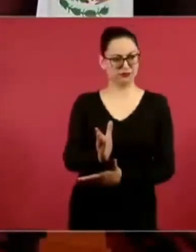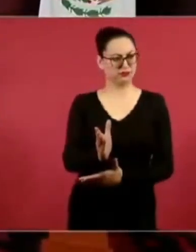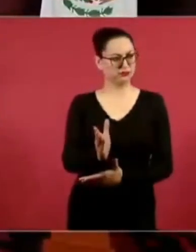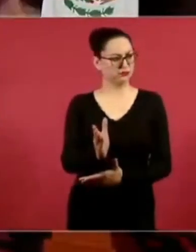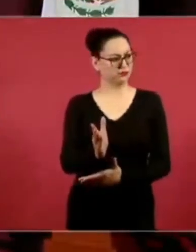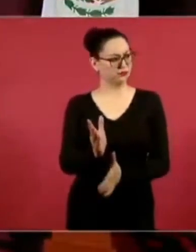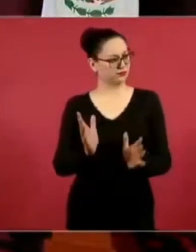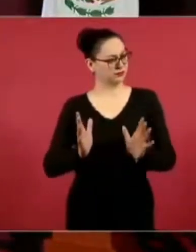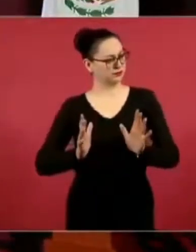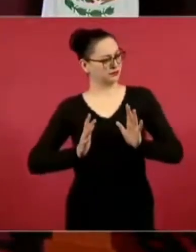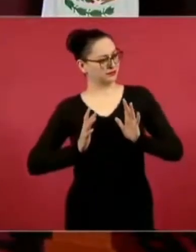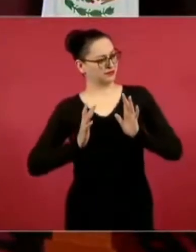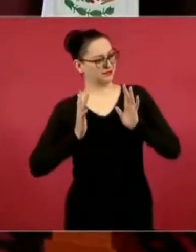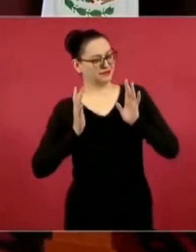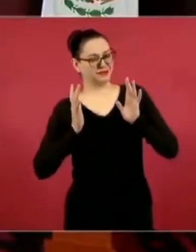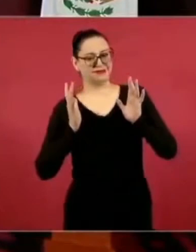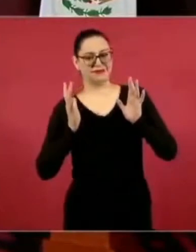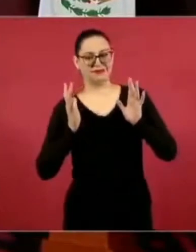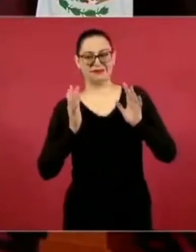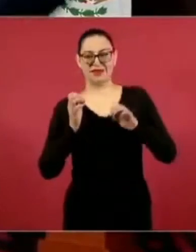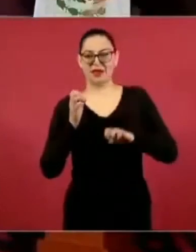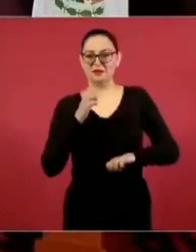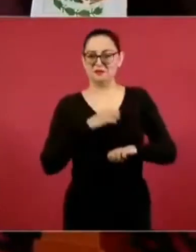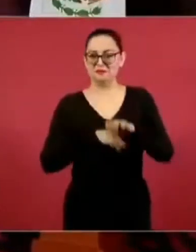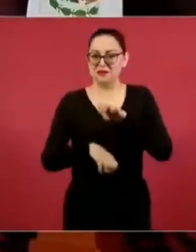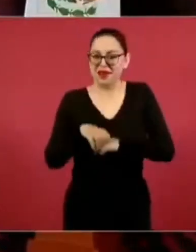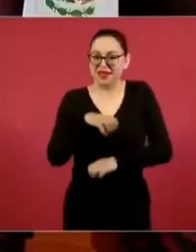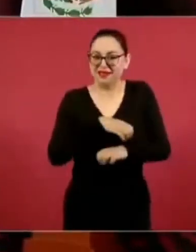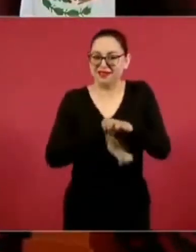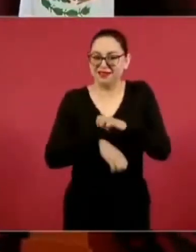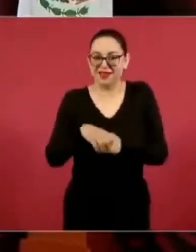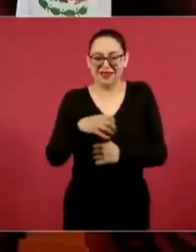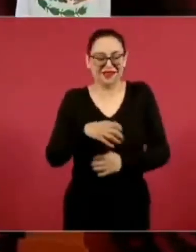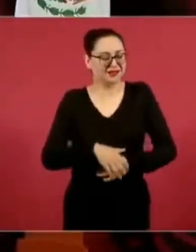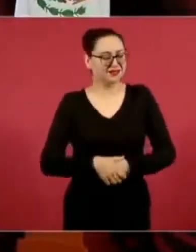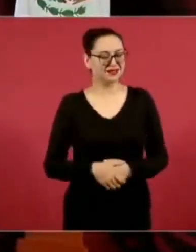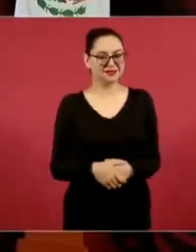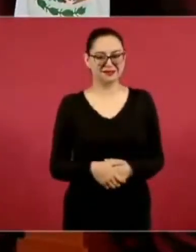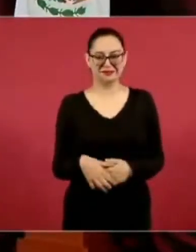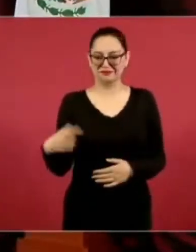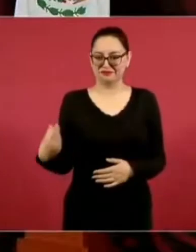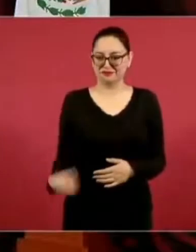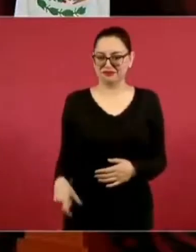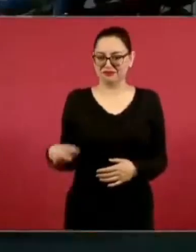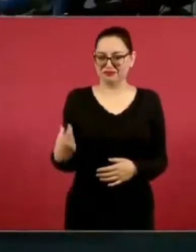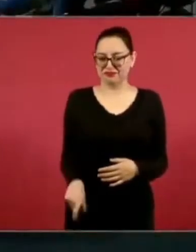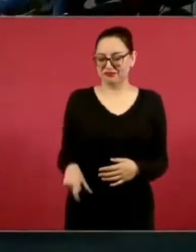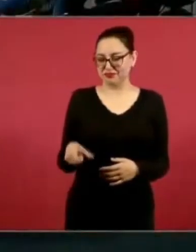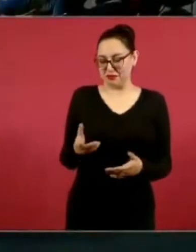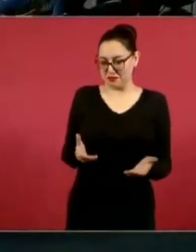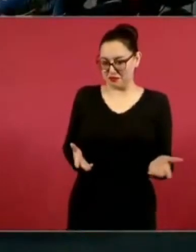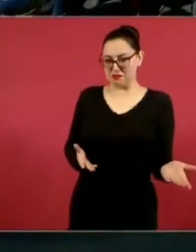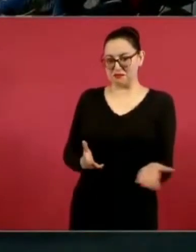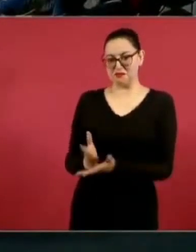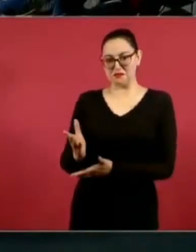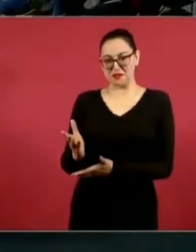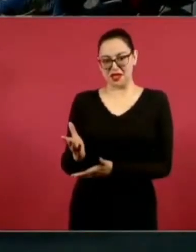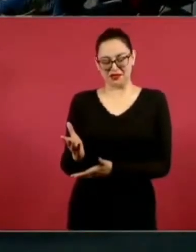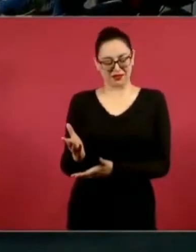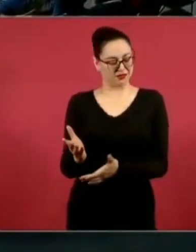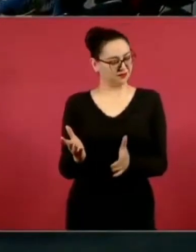potentados, los que realmente